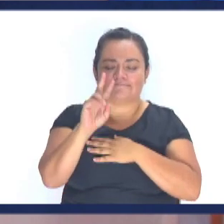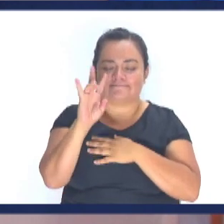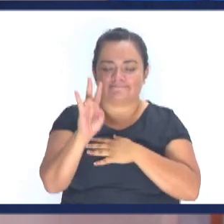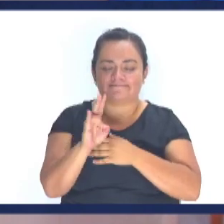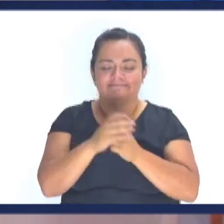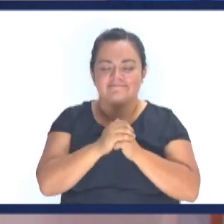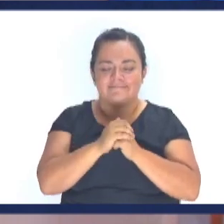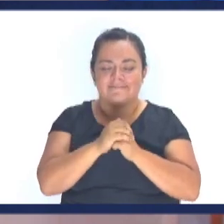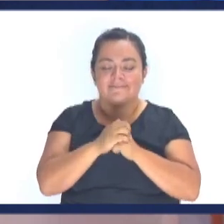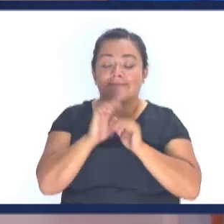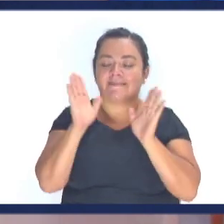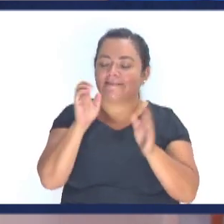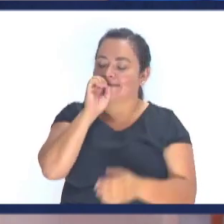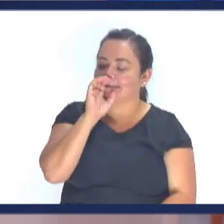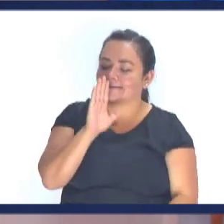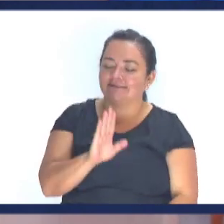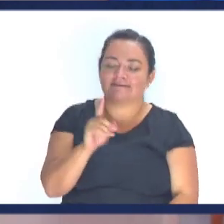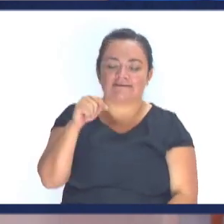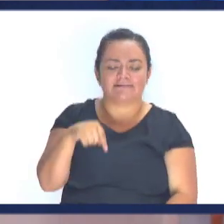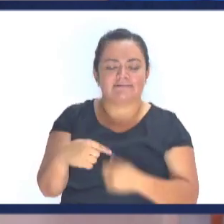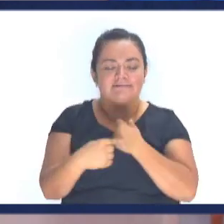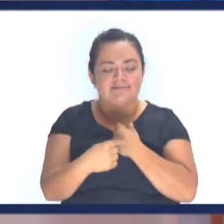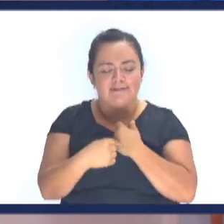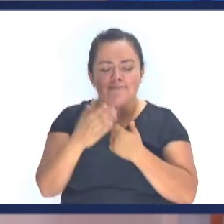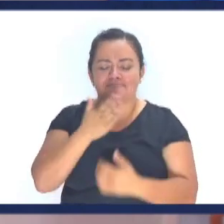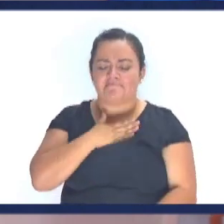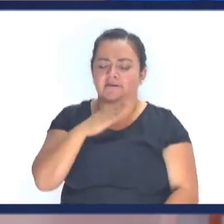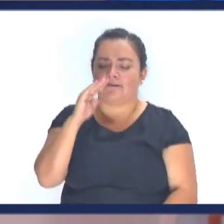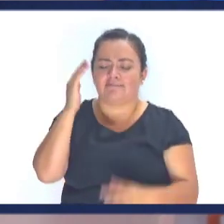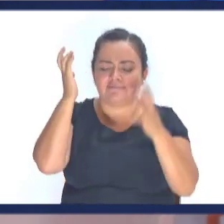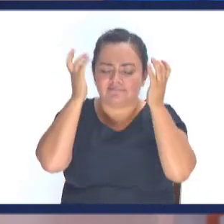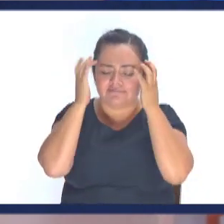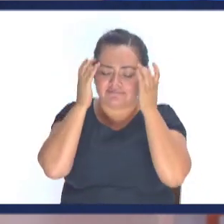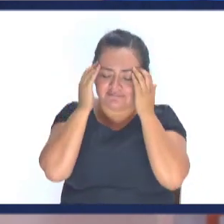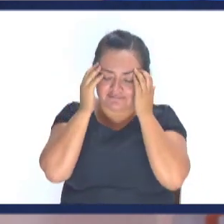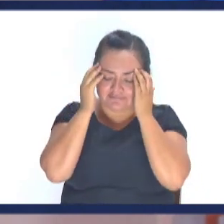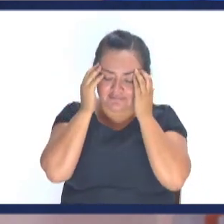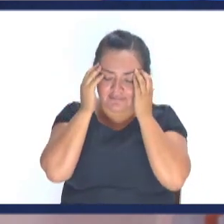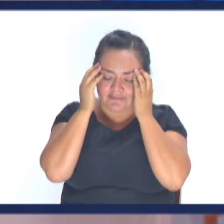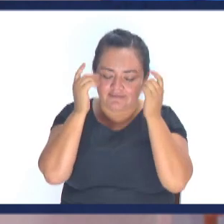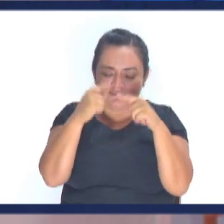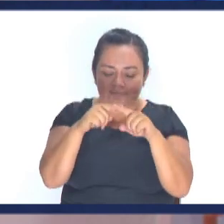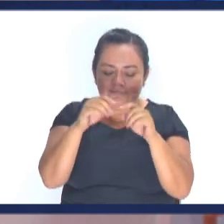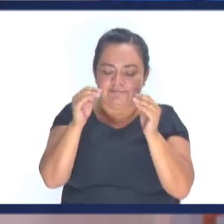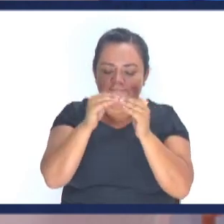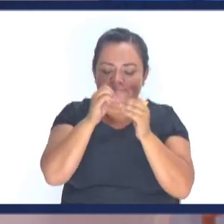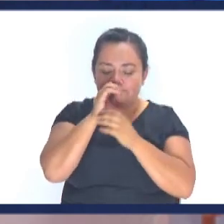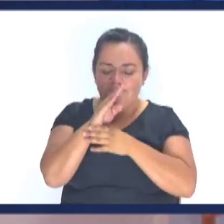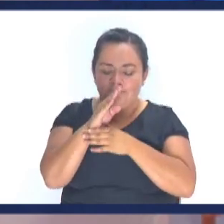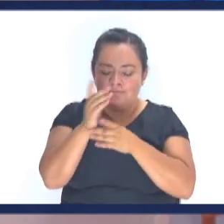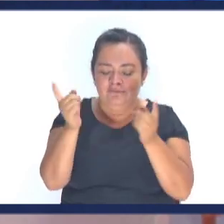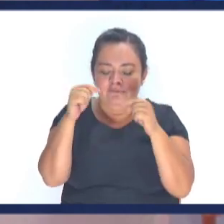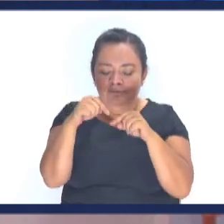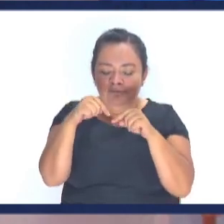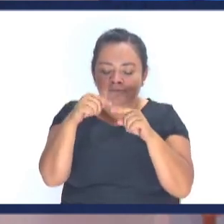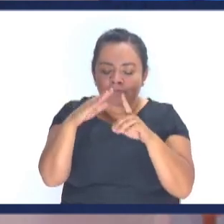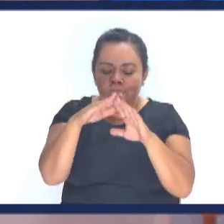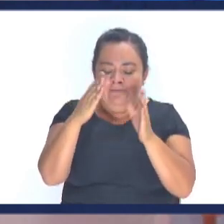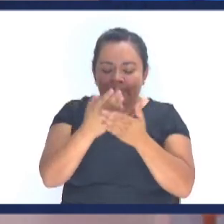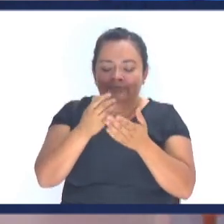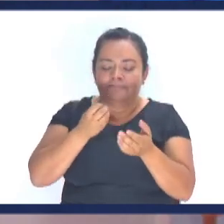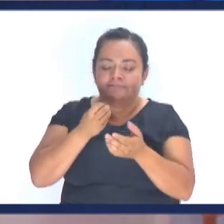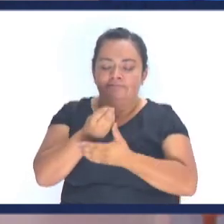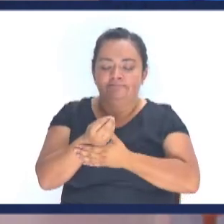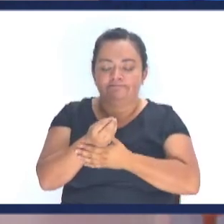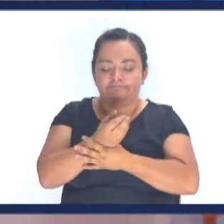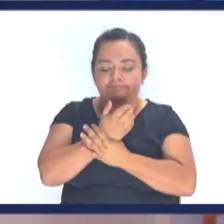Cuando Jesús decía A esta hora Turbada está mi alma Pero también dice Más para esto He llegado a esta hora